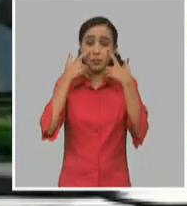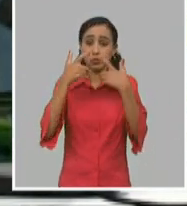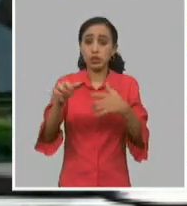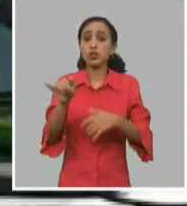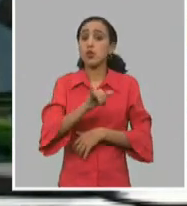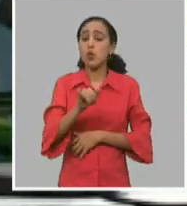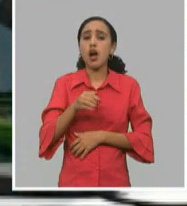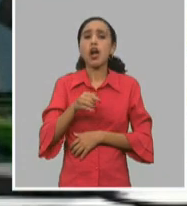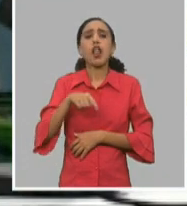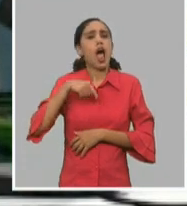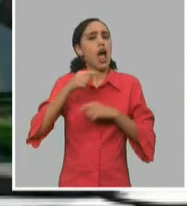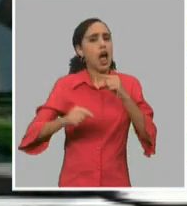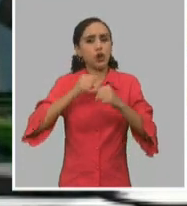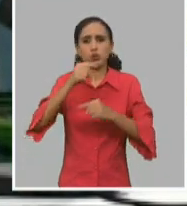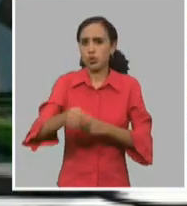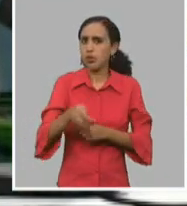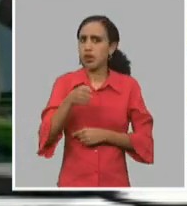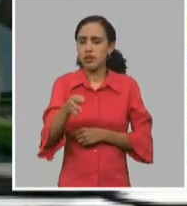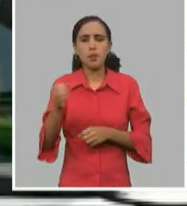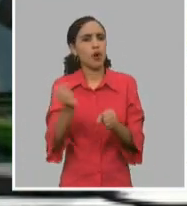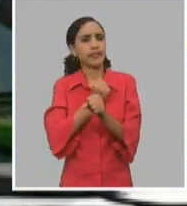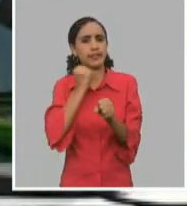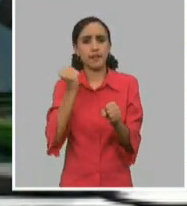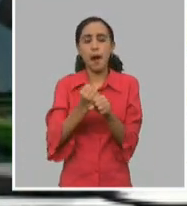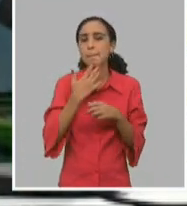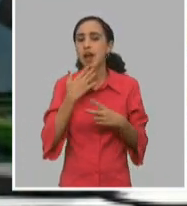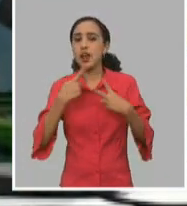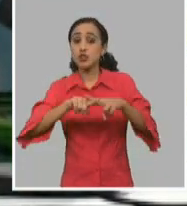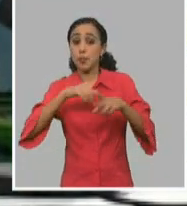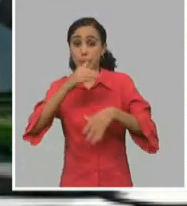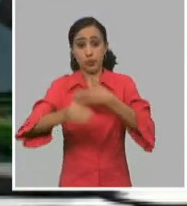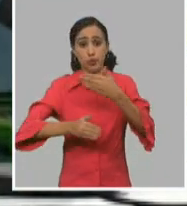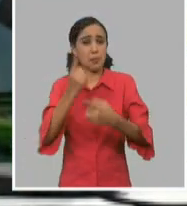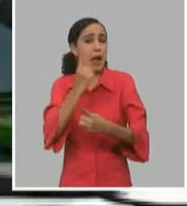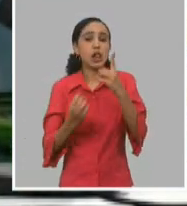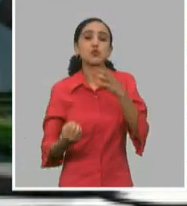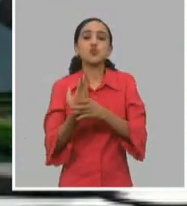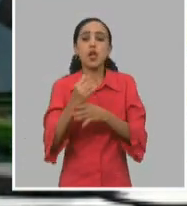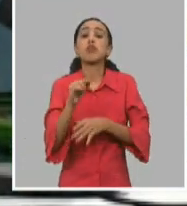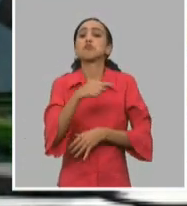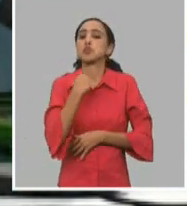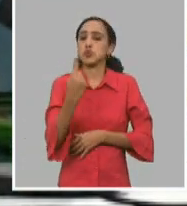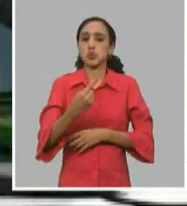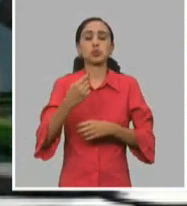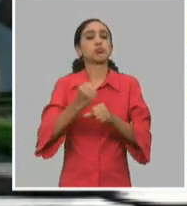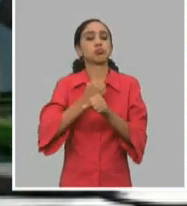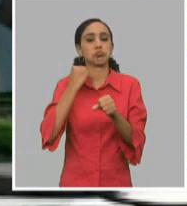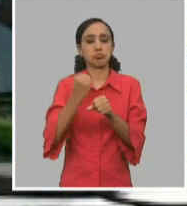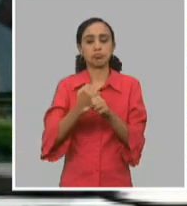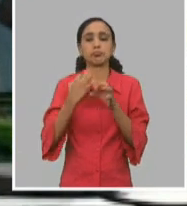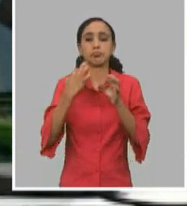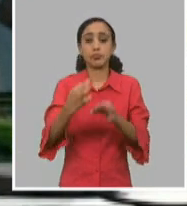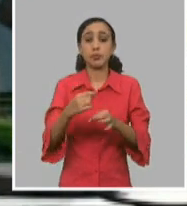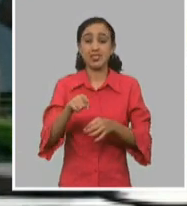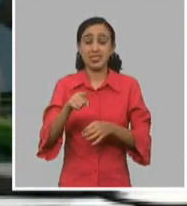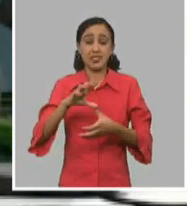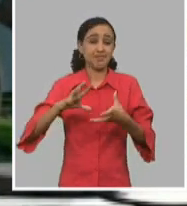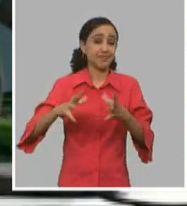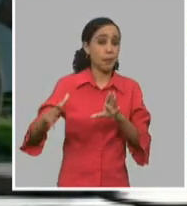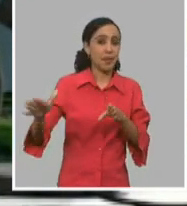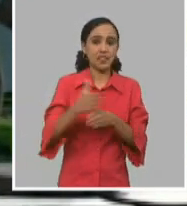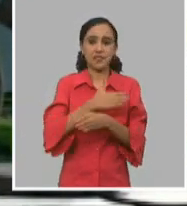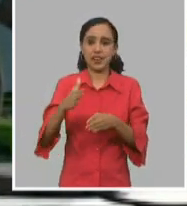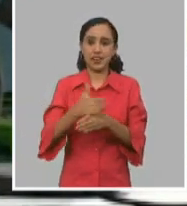salíamos a combatir al otro día para atenuarlo, para resolverlo. No se puede descuidar que esta dinámica diferente que nos puso la